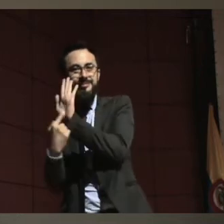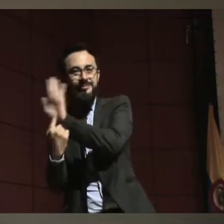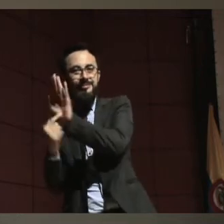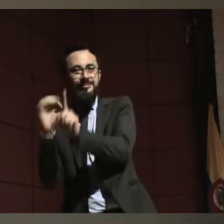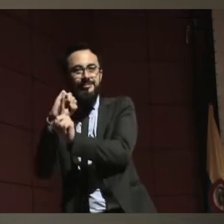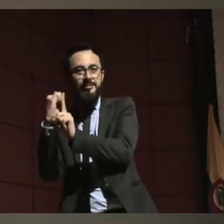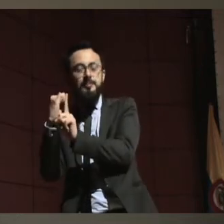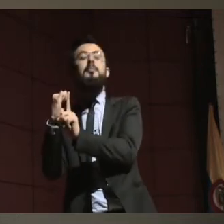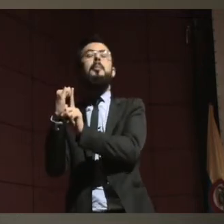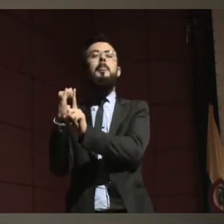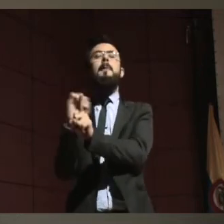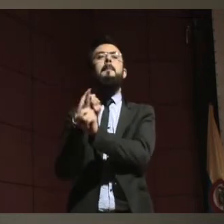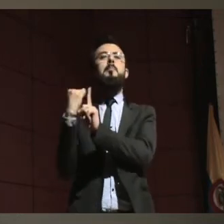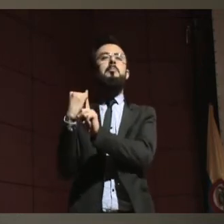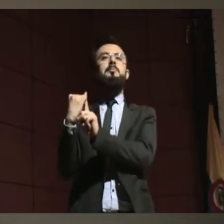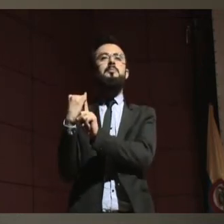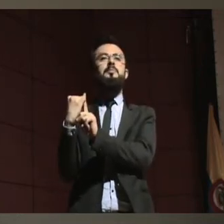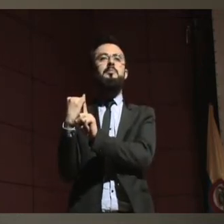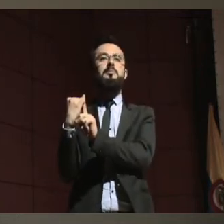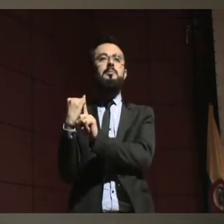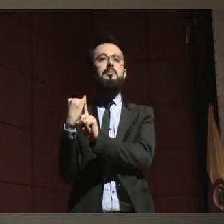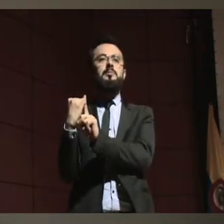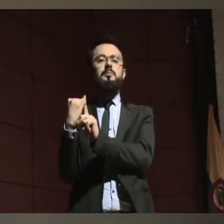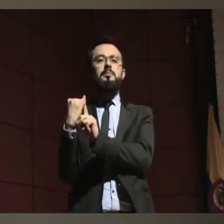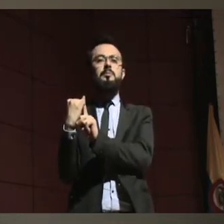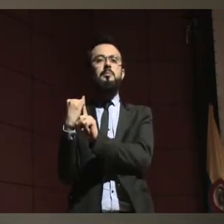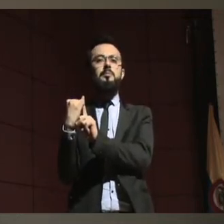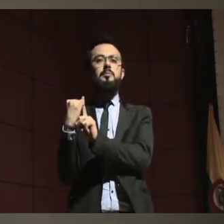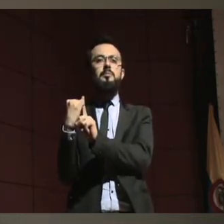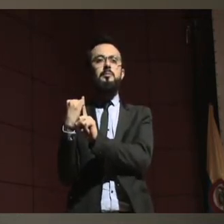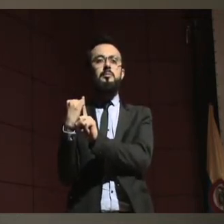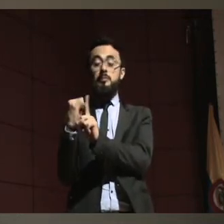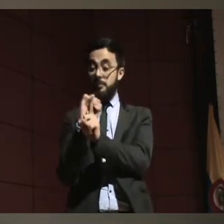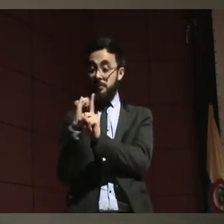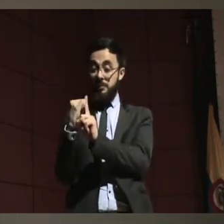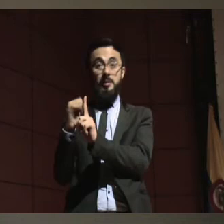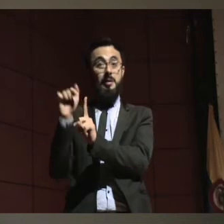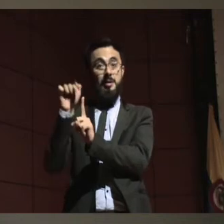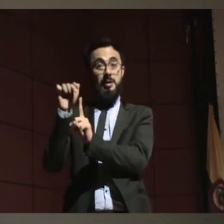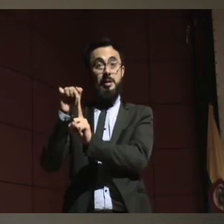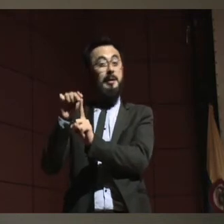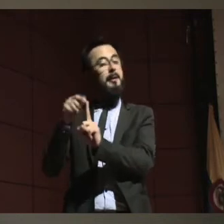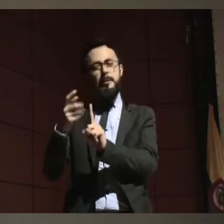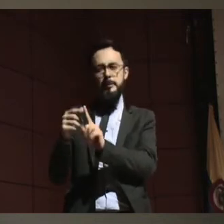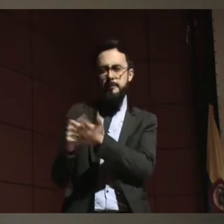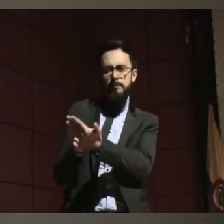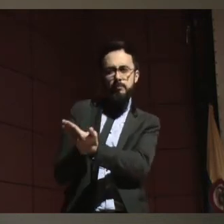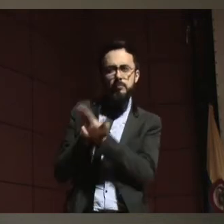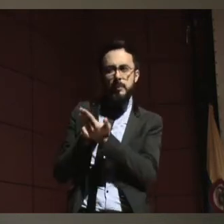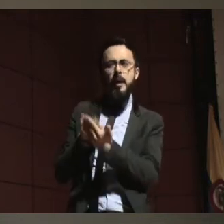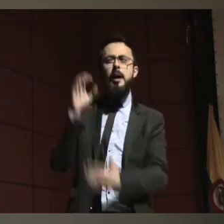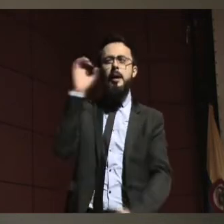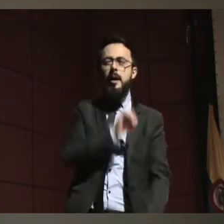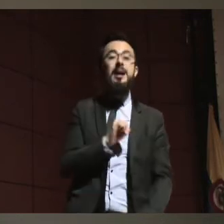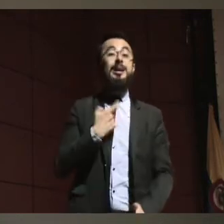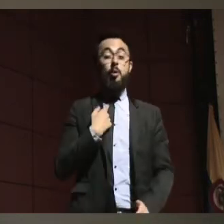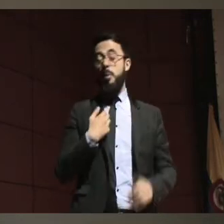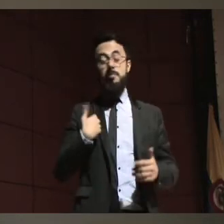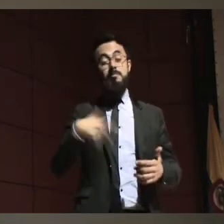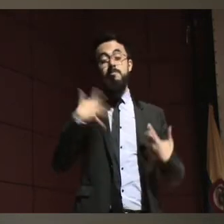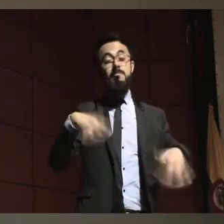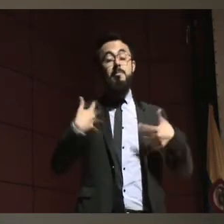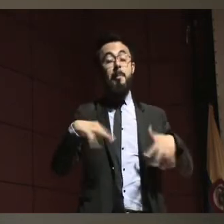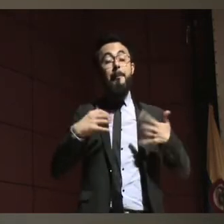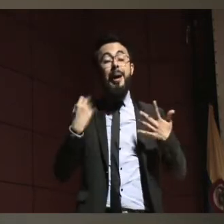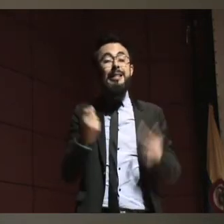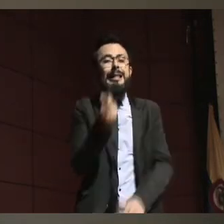estamos hablando de que el tema está en el mundo de la interacción. O sea, el problema